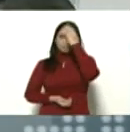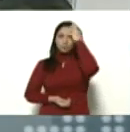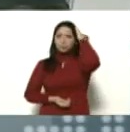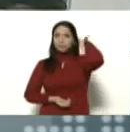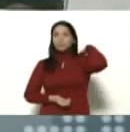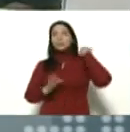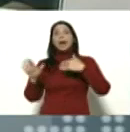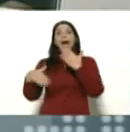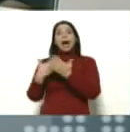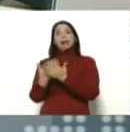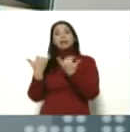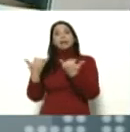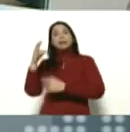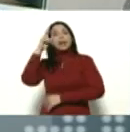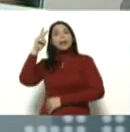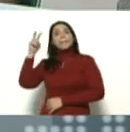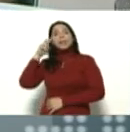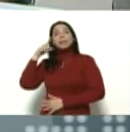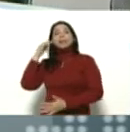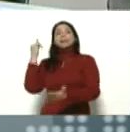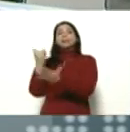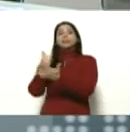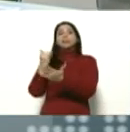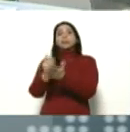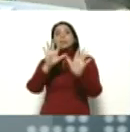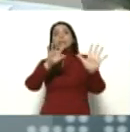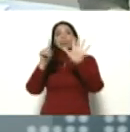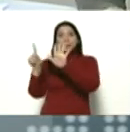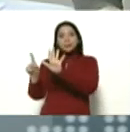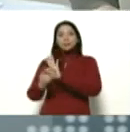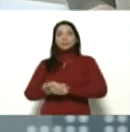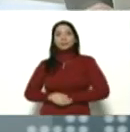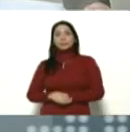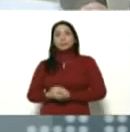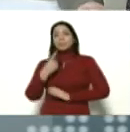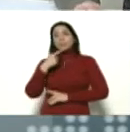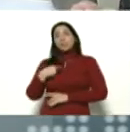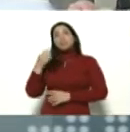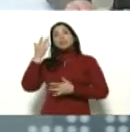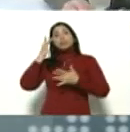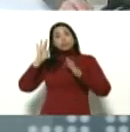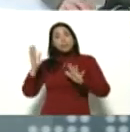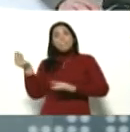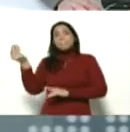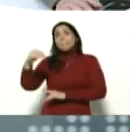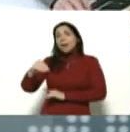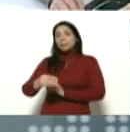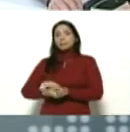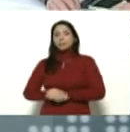Hasta ahora la Cancillería ha comprobado 16. Me dicen que pudieran ser muchos más.